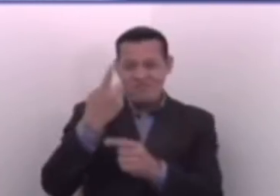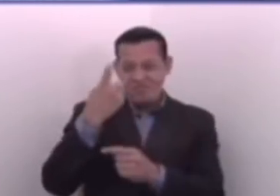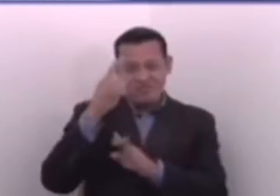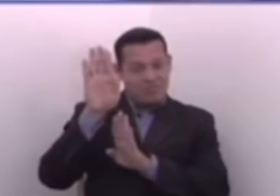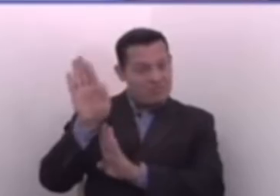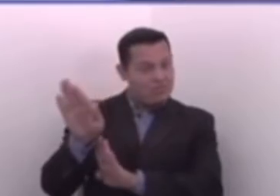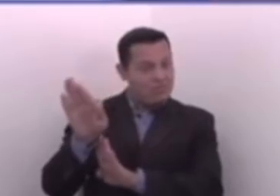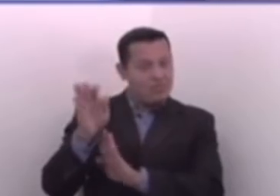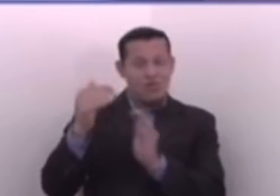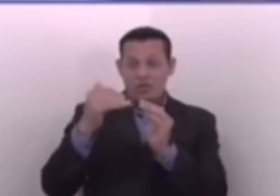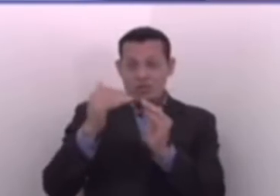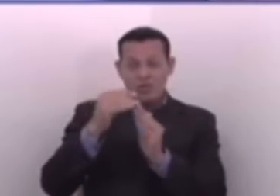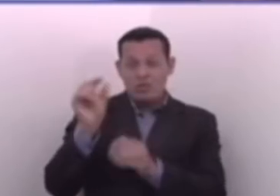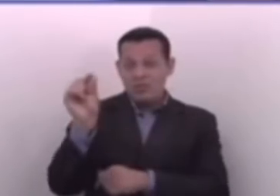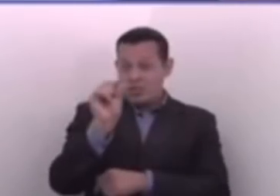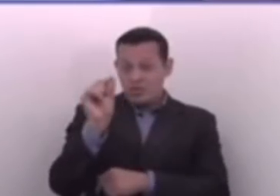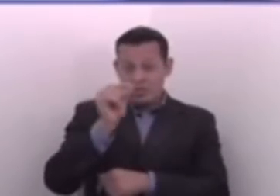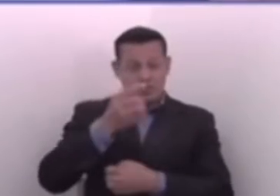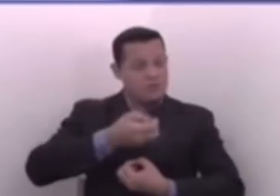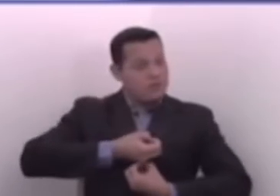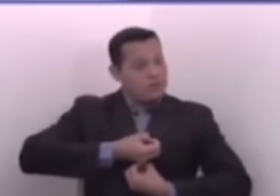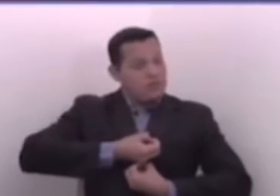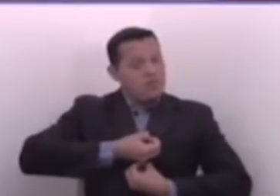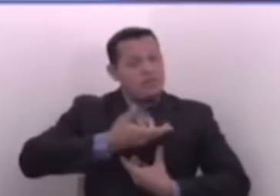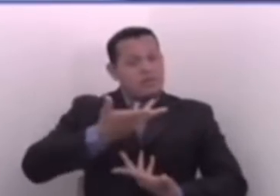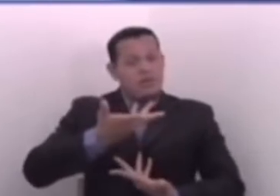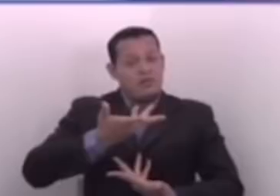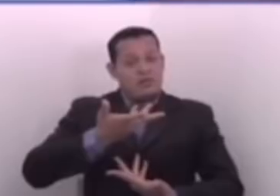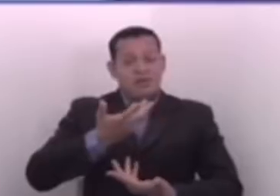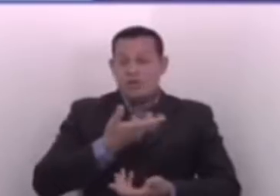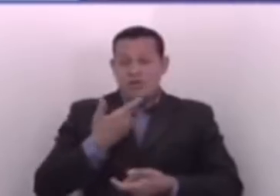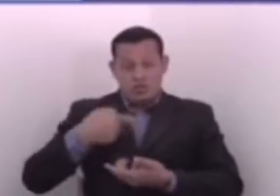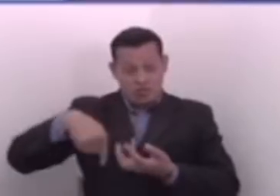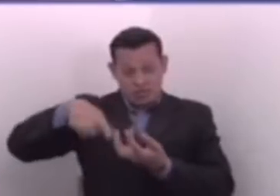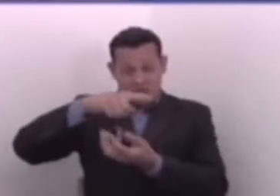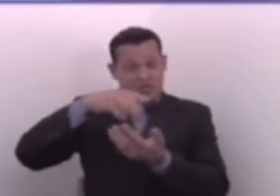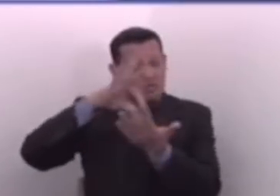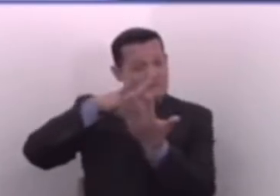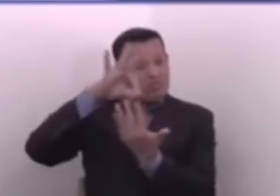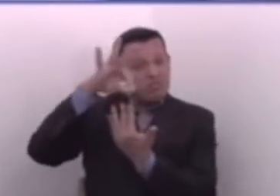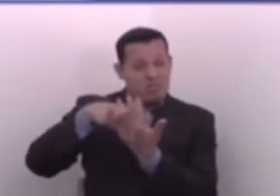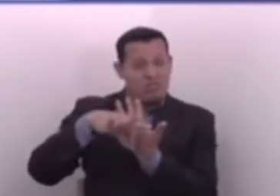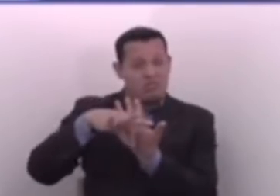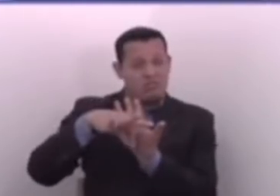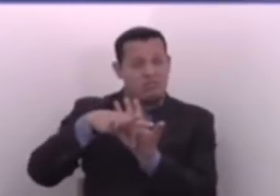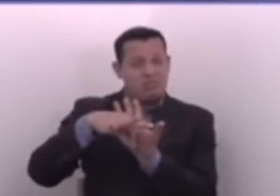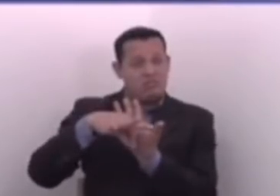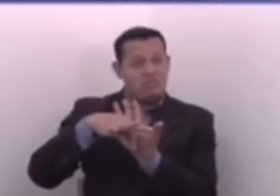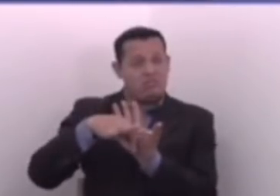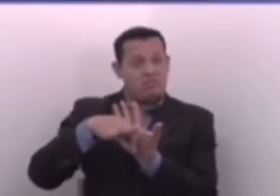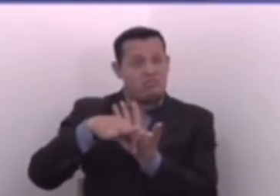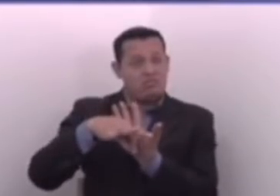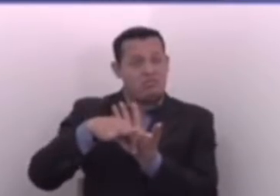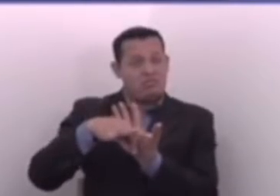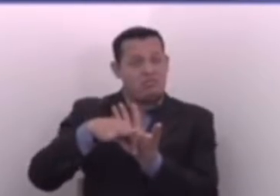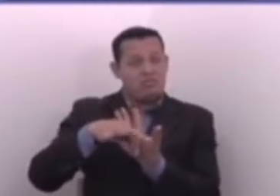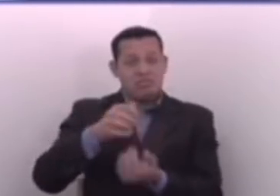pero también permítanos expresarnos que ustedes cumplan la tarea encomendada.